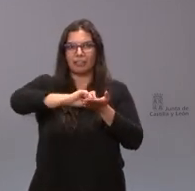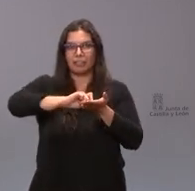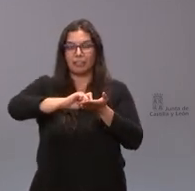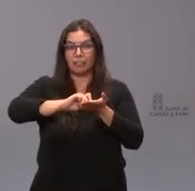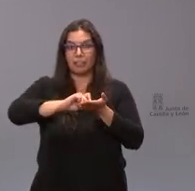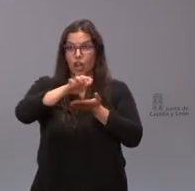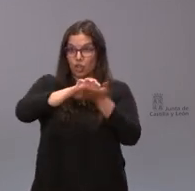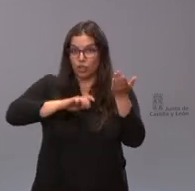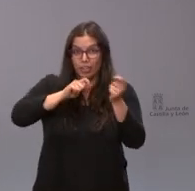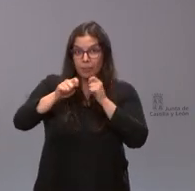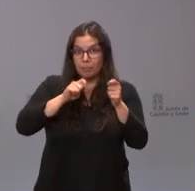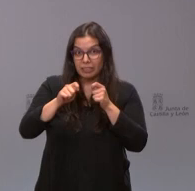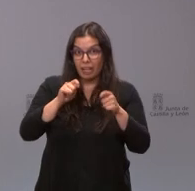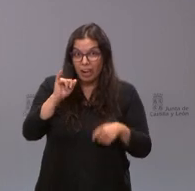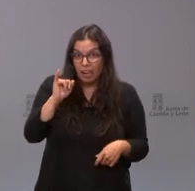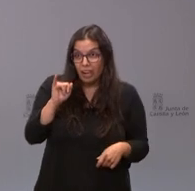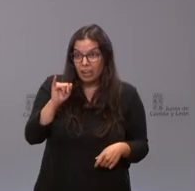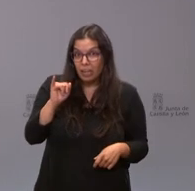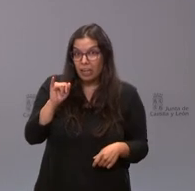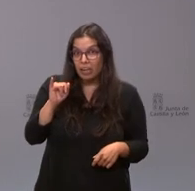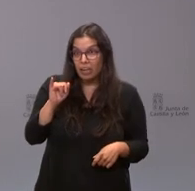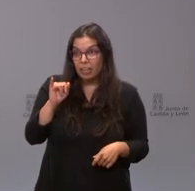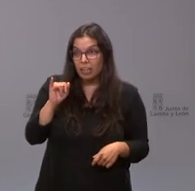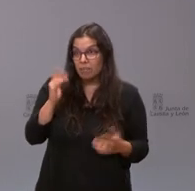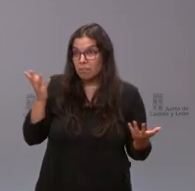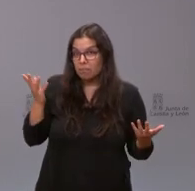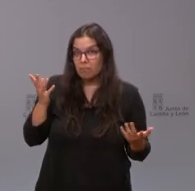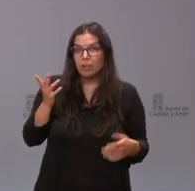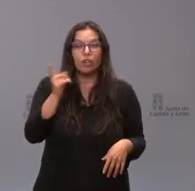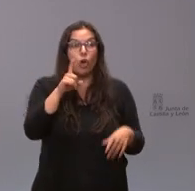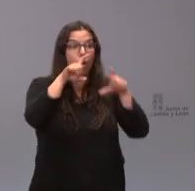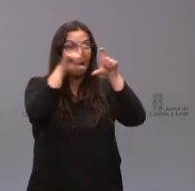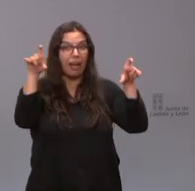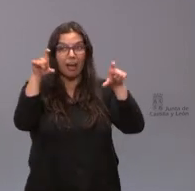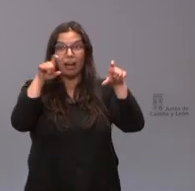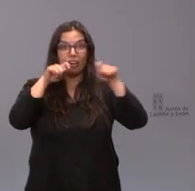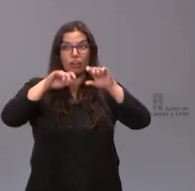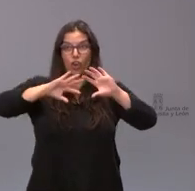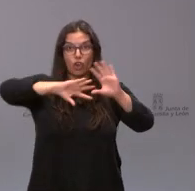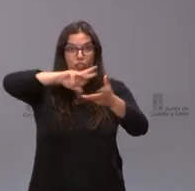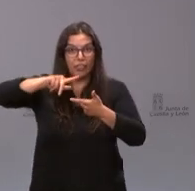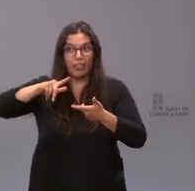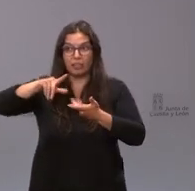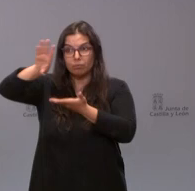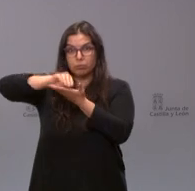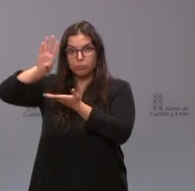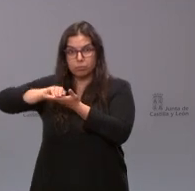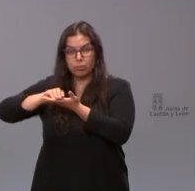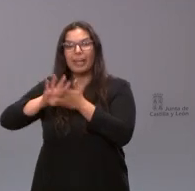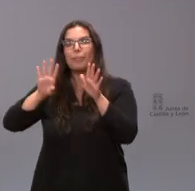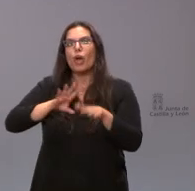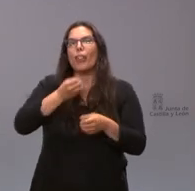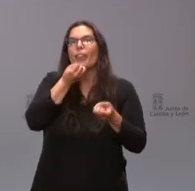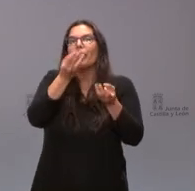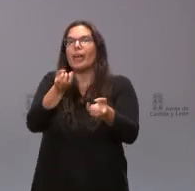de prensa había? ¿había una nota de prensa? no había las agencias han recogido creo recordar declaraciones suyas sí pero las declaraciones